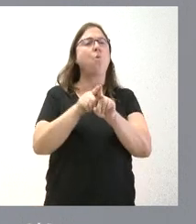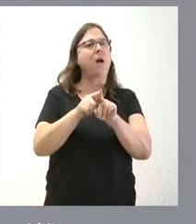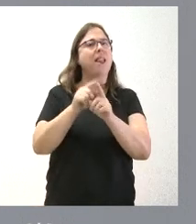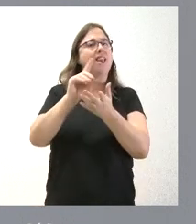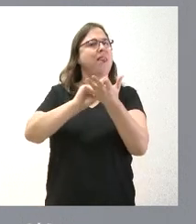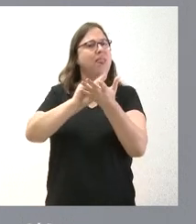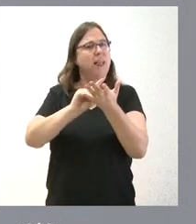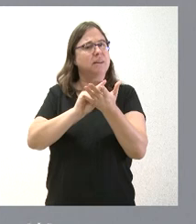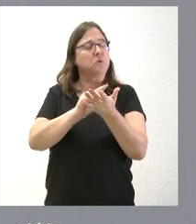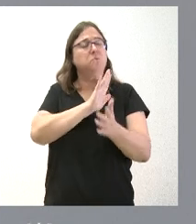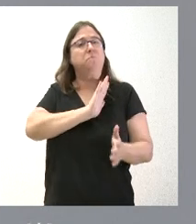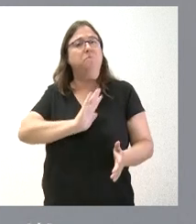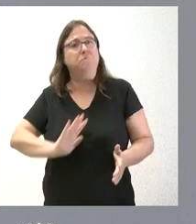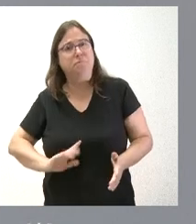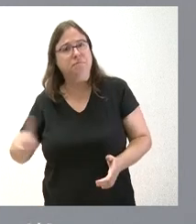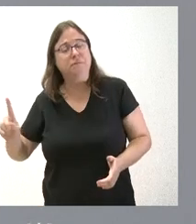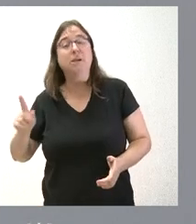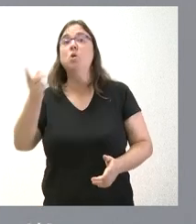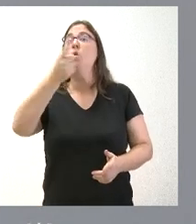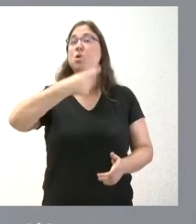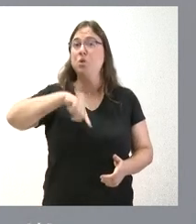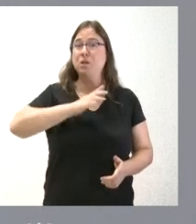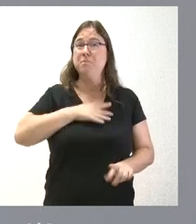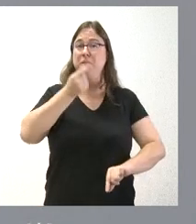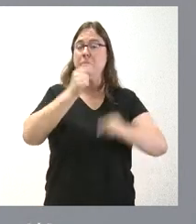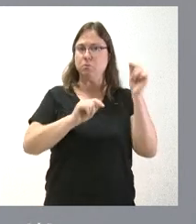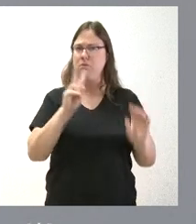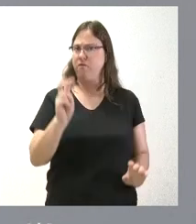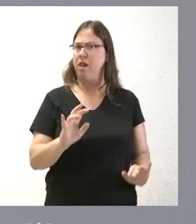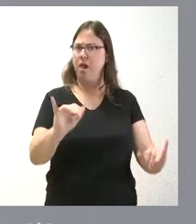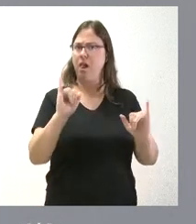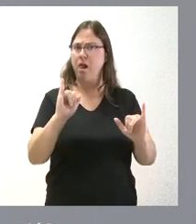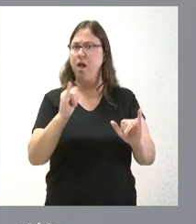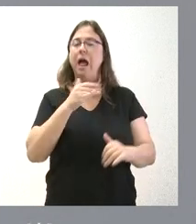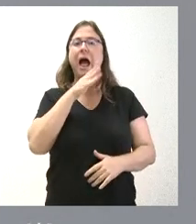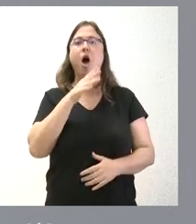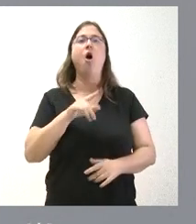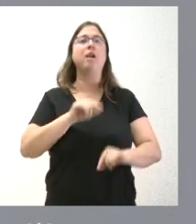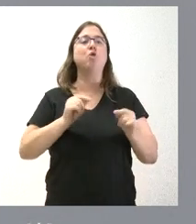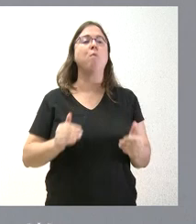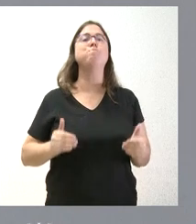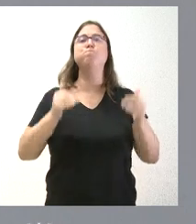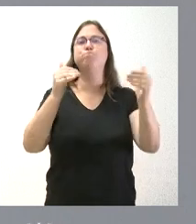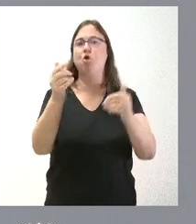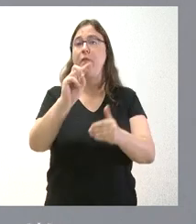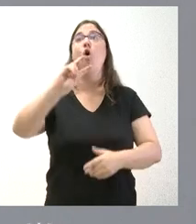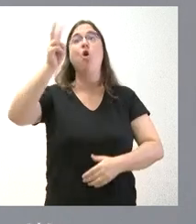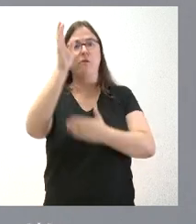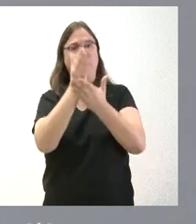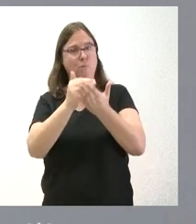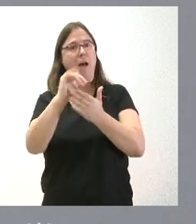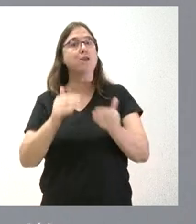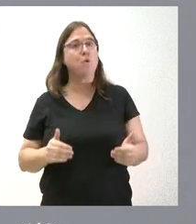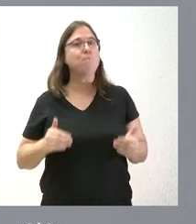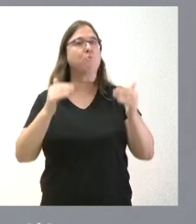que se pudieran proveer. En nuestro caso, estamos con un presupuesto en vigor, no tenemos a día de hoy un presupuesto prorrogado, como sí tienen otras comunidades autónomas para